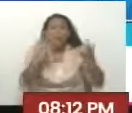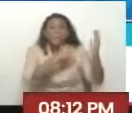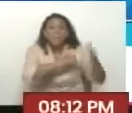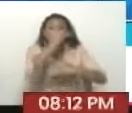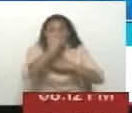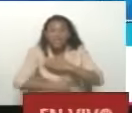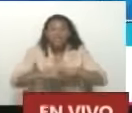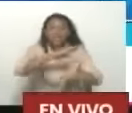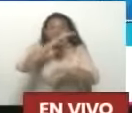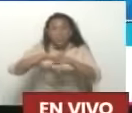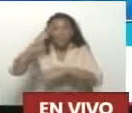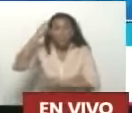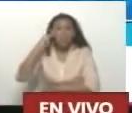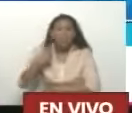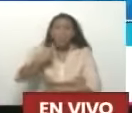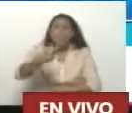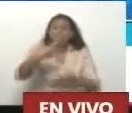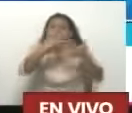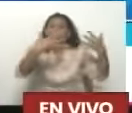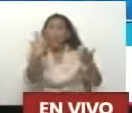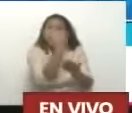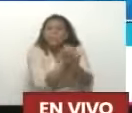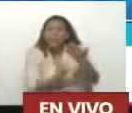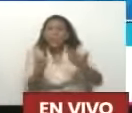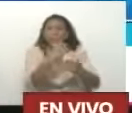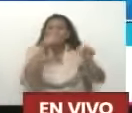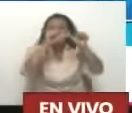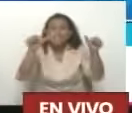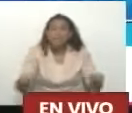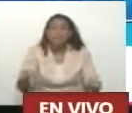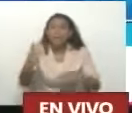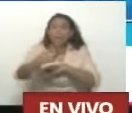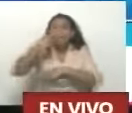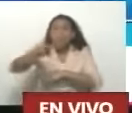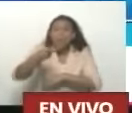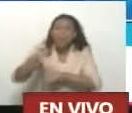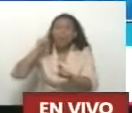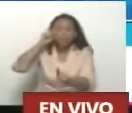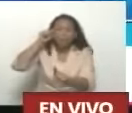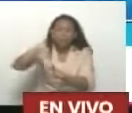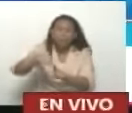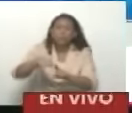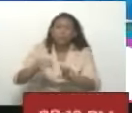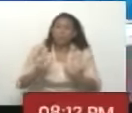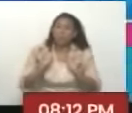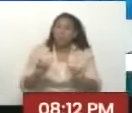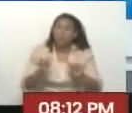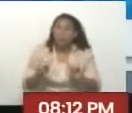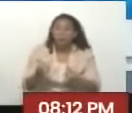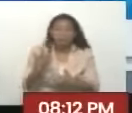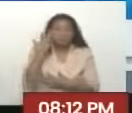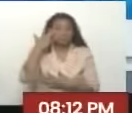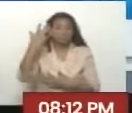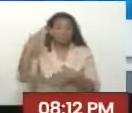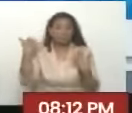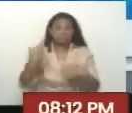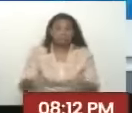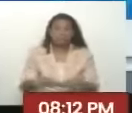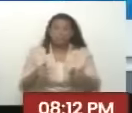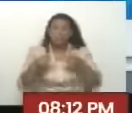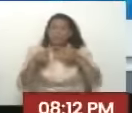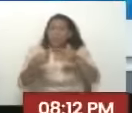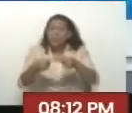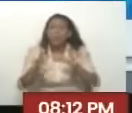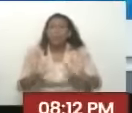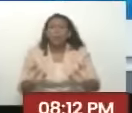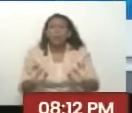nacional Simón Bolívar Él dibuja Lo que sería El sistema político Hacia adelante En una parte Dice que